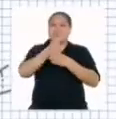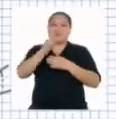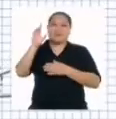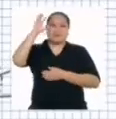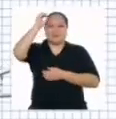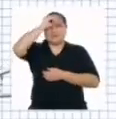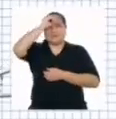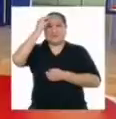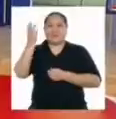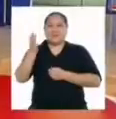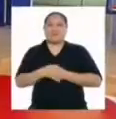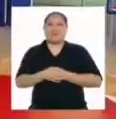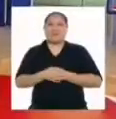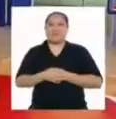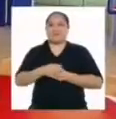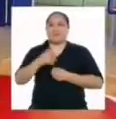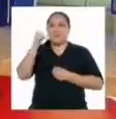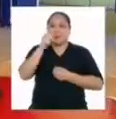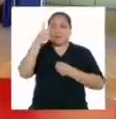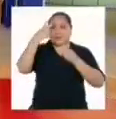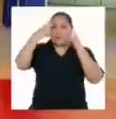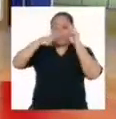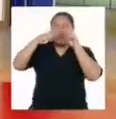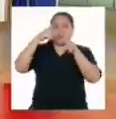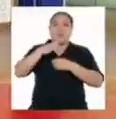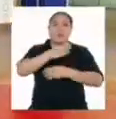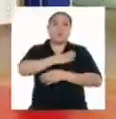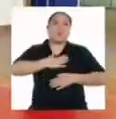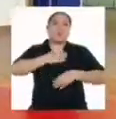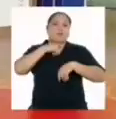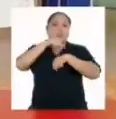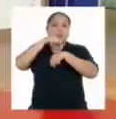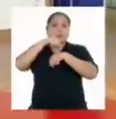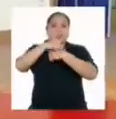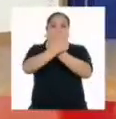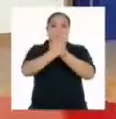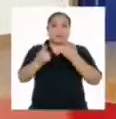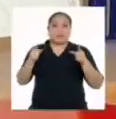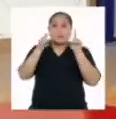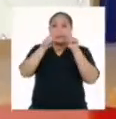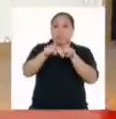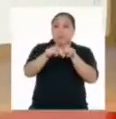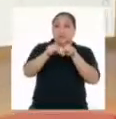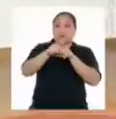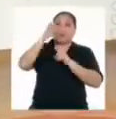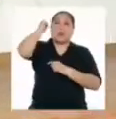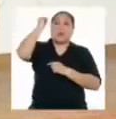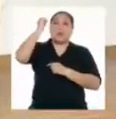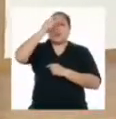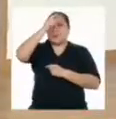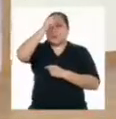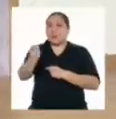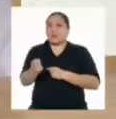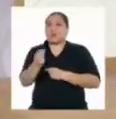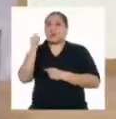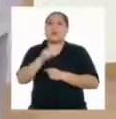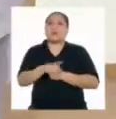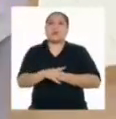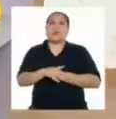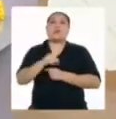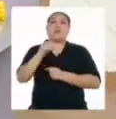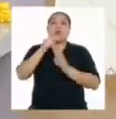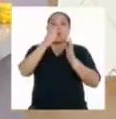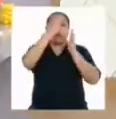compartir sus opiniones. El lunes vimos que disfrutar el tiempo libre es también un derecho reconocido en la